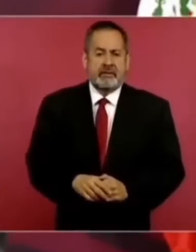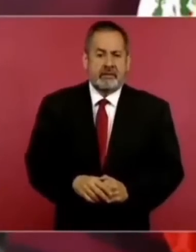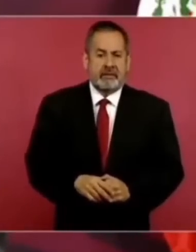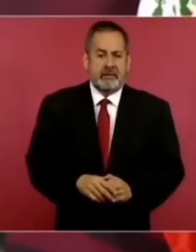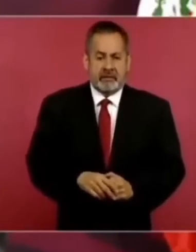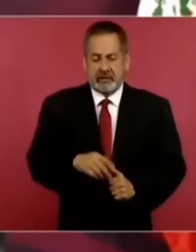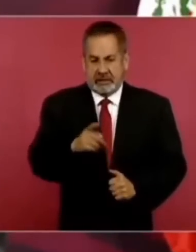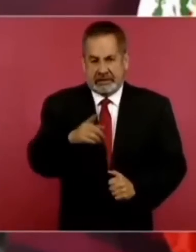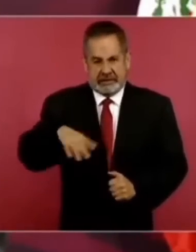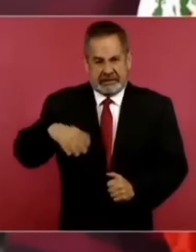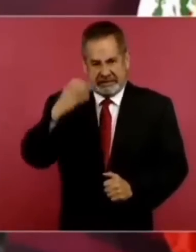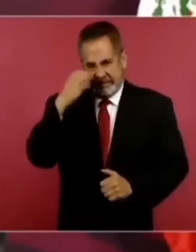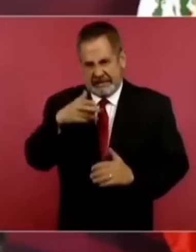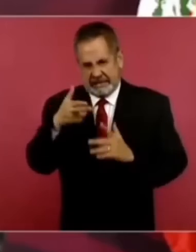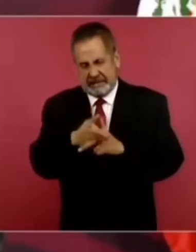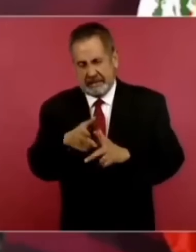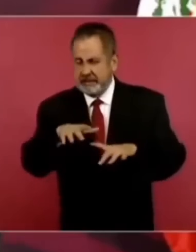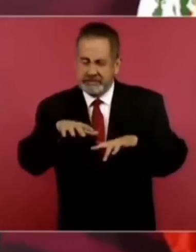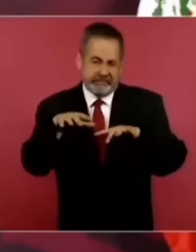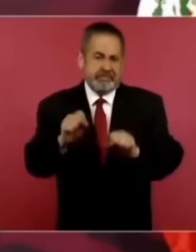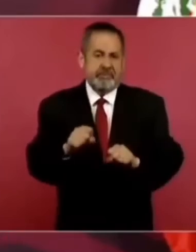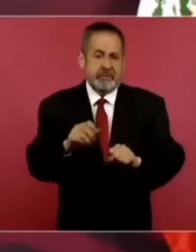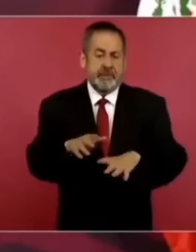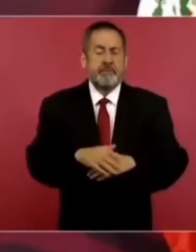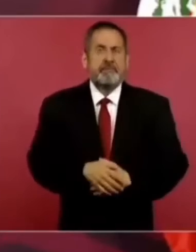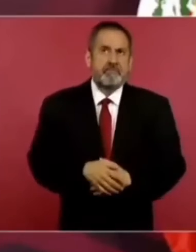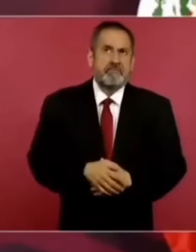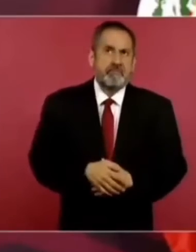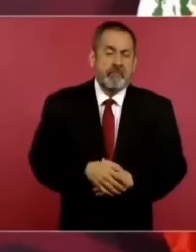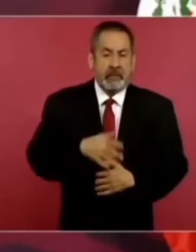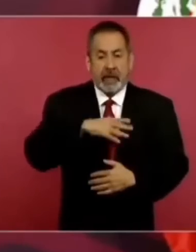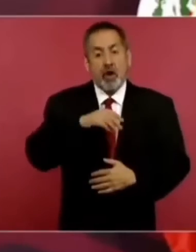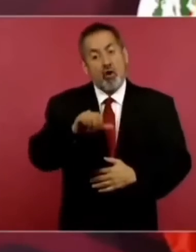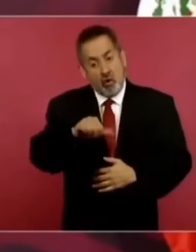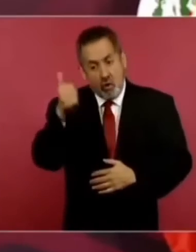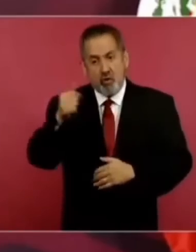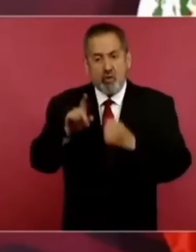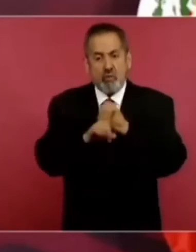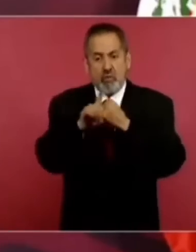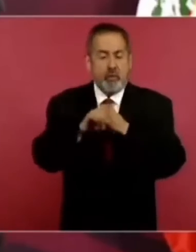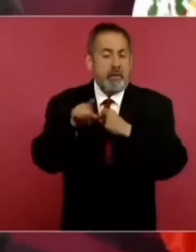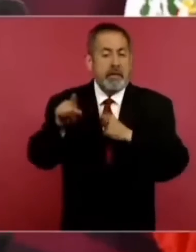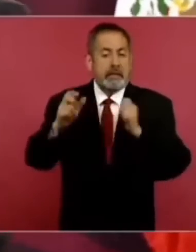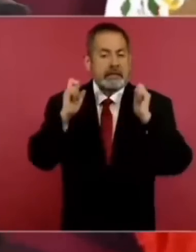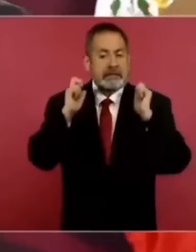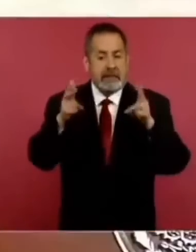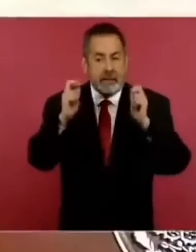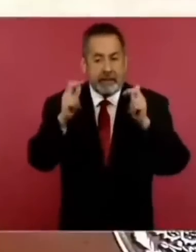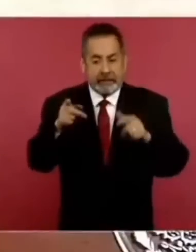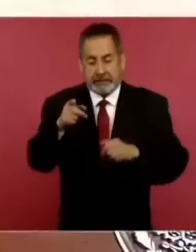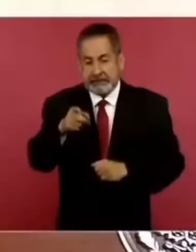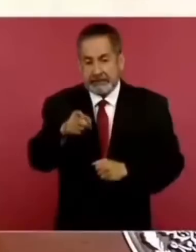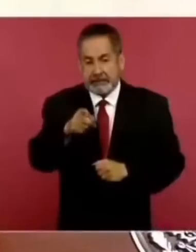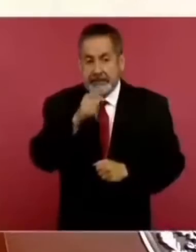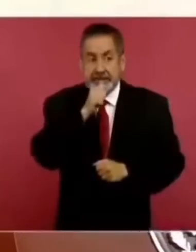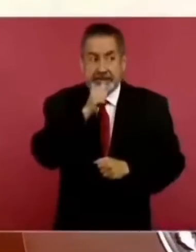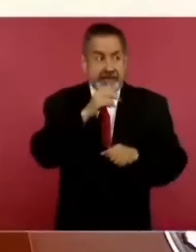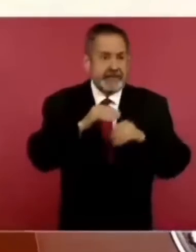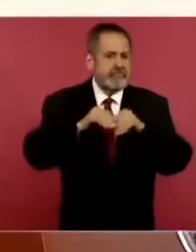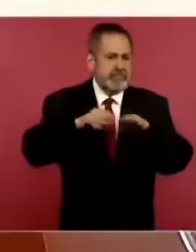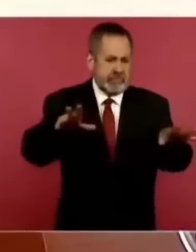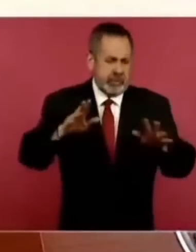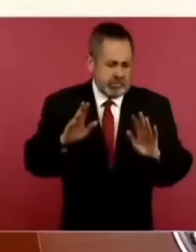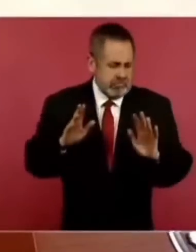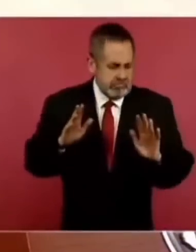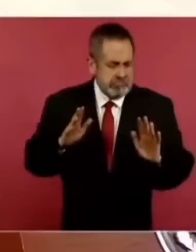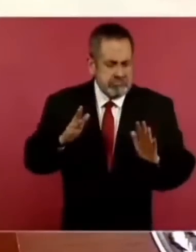estos crímenes. Tenemos otro problema en Chiapas que no se ha difundido mucho,